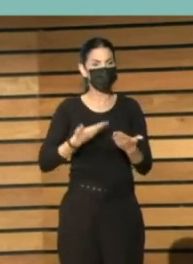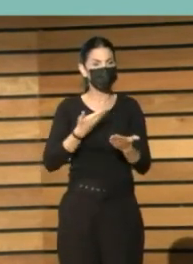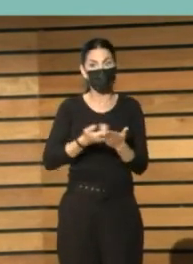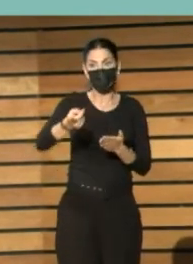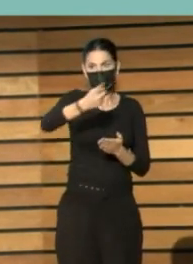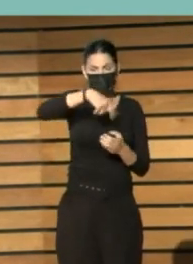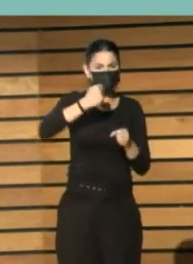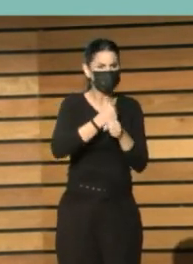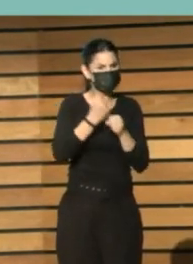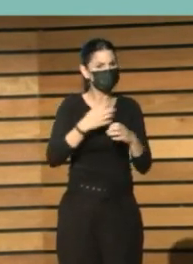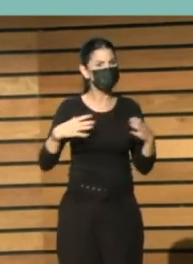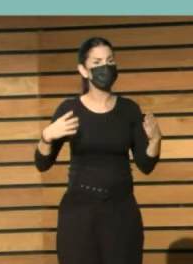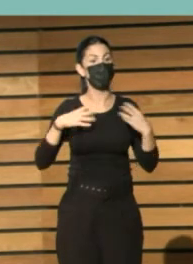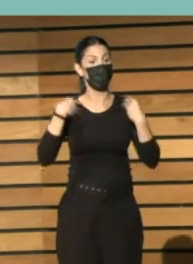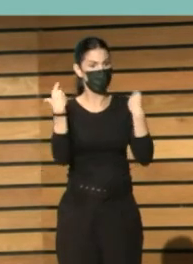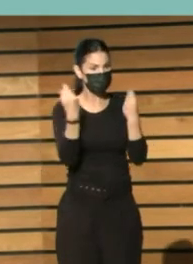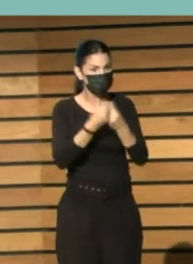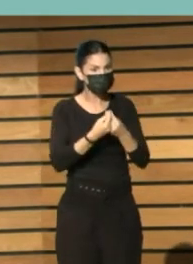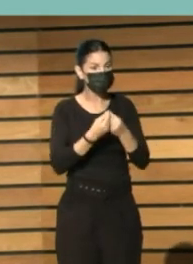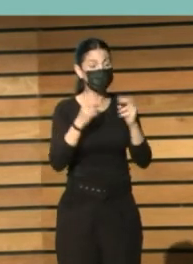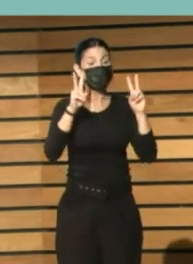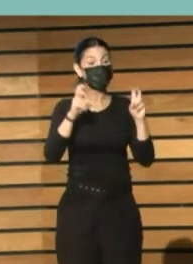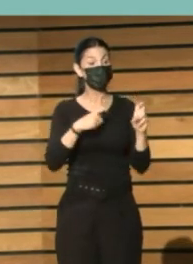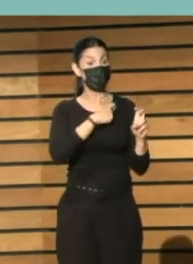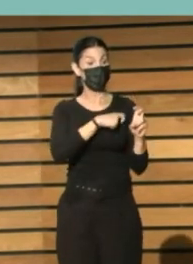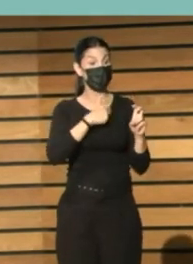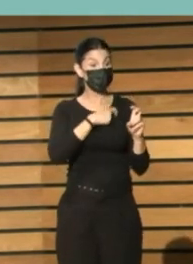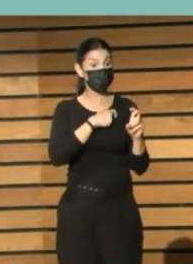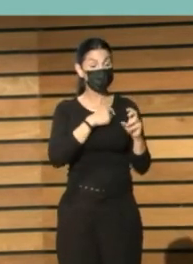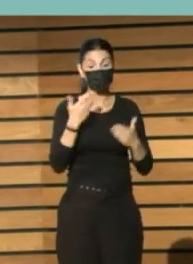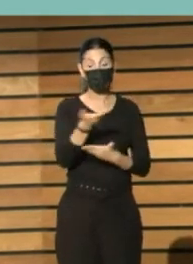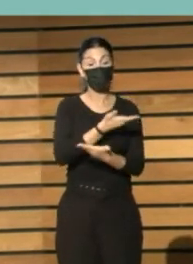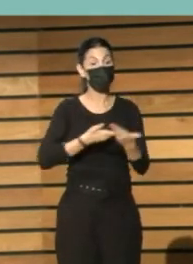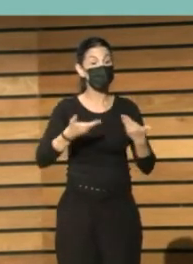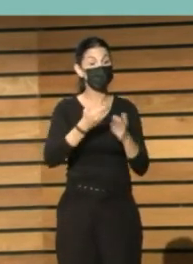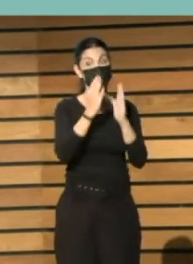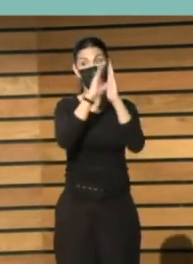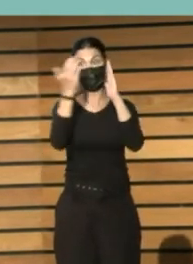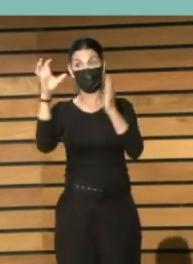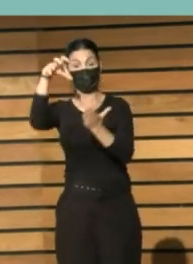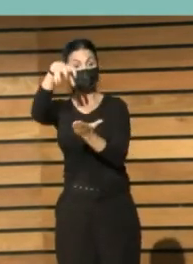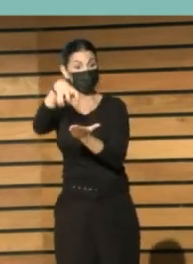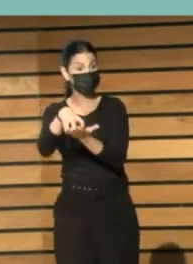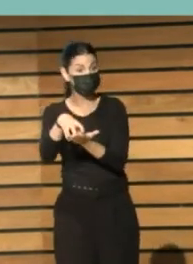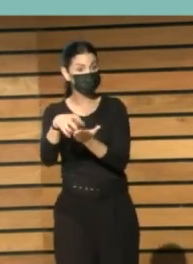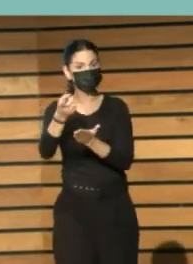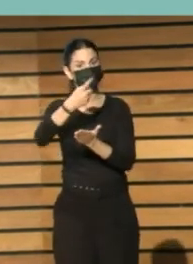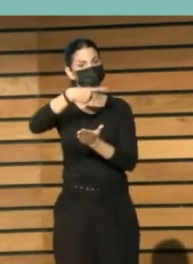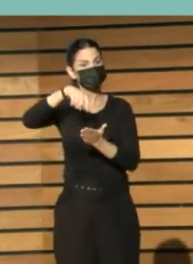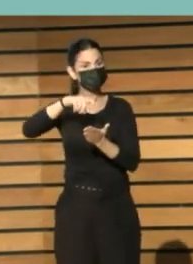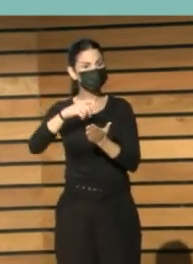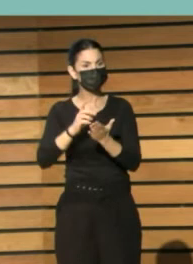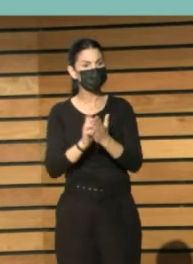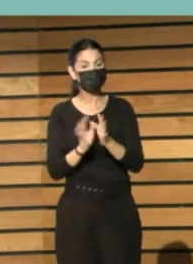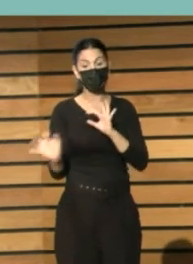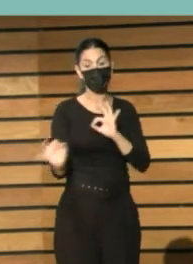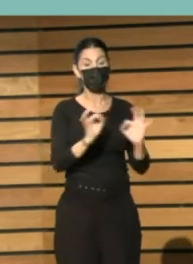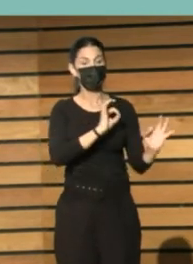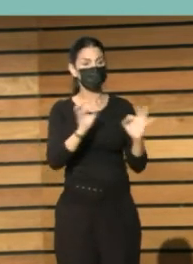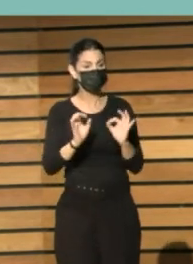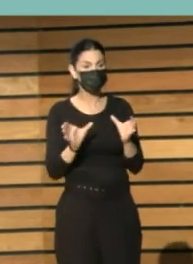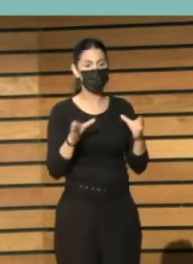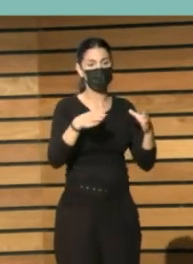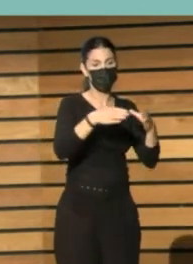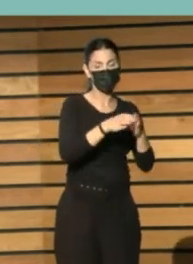proyectos juntos. El Consejo de Cooperación Bibliotecaria es un órgano que reúne a las comunidades, a los profesionales, en grupos